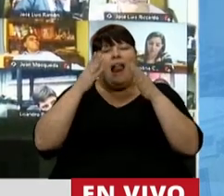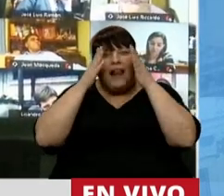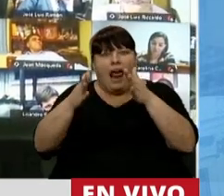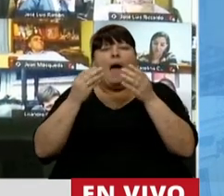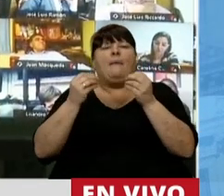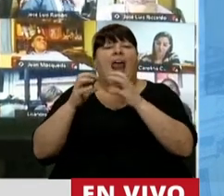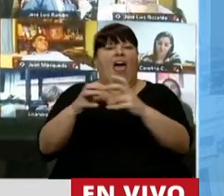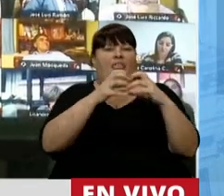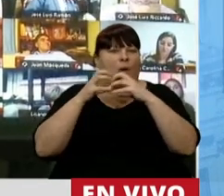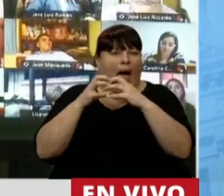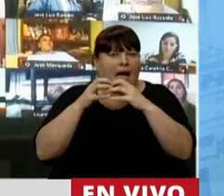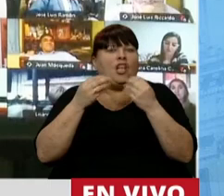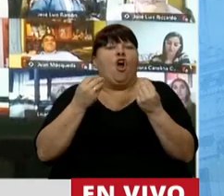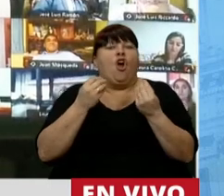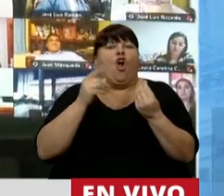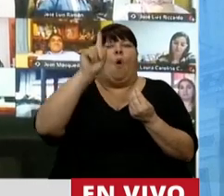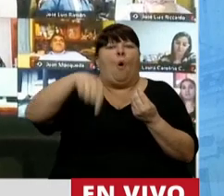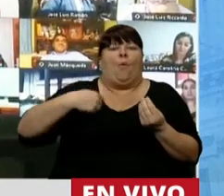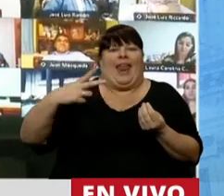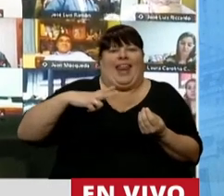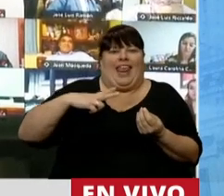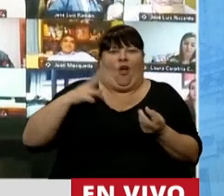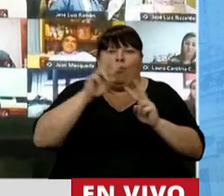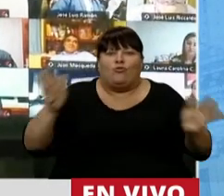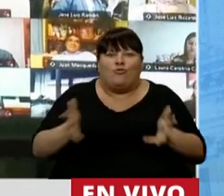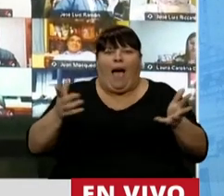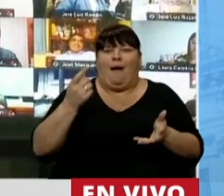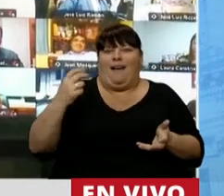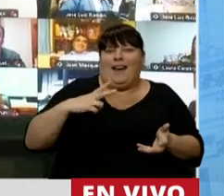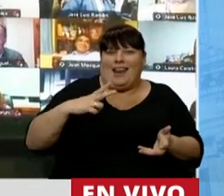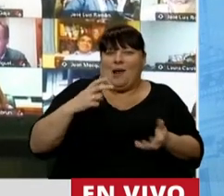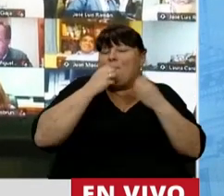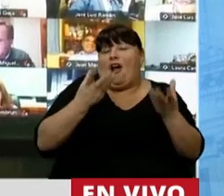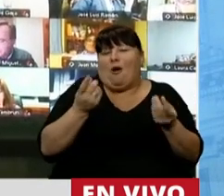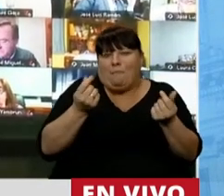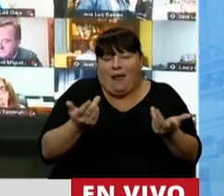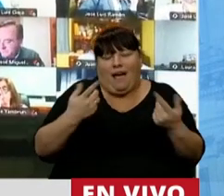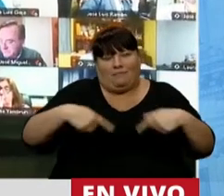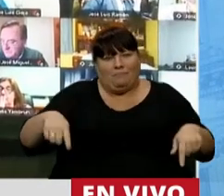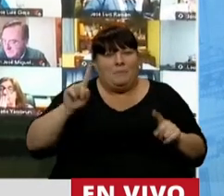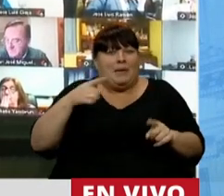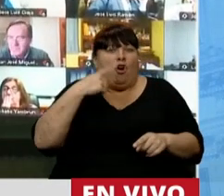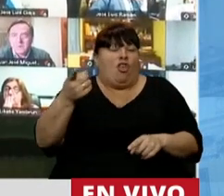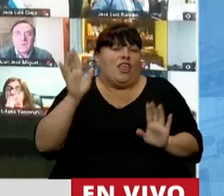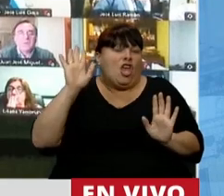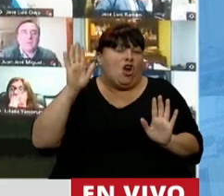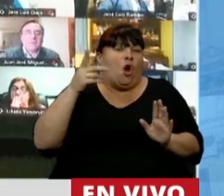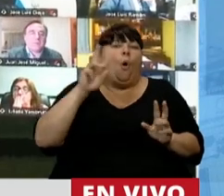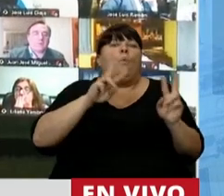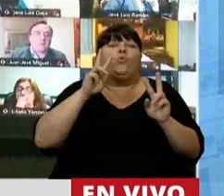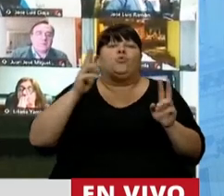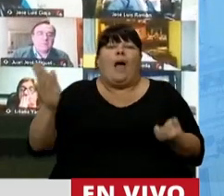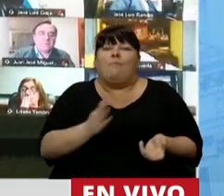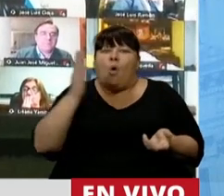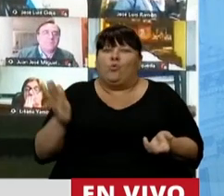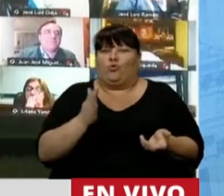discutir cómo generamos riqueza en la Argentina. Como decía el general, por lo menos producir